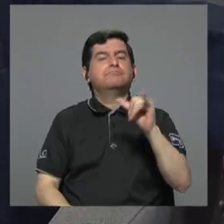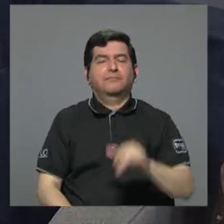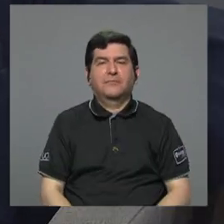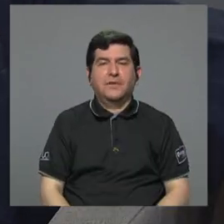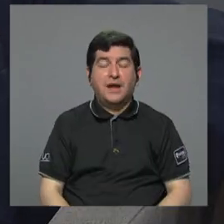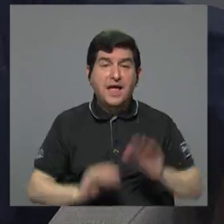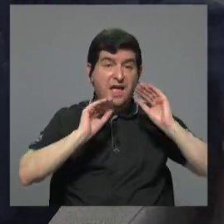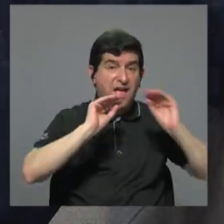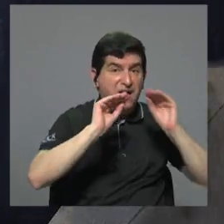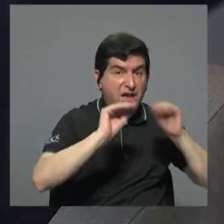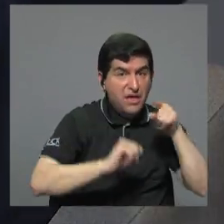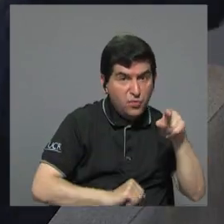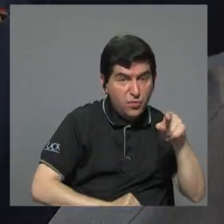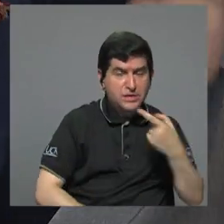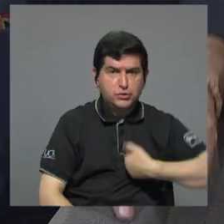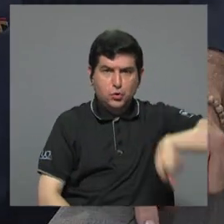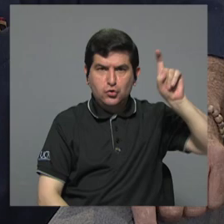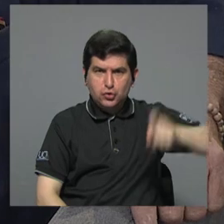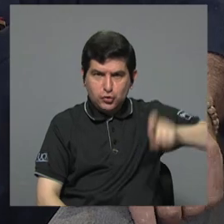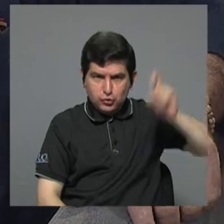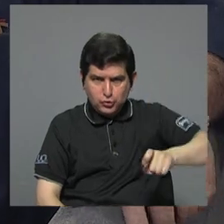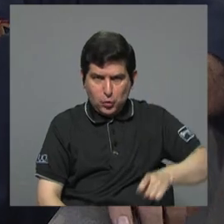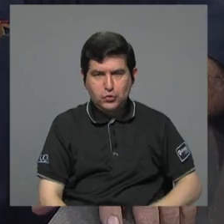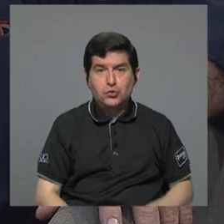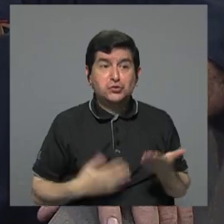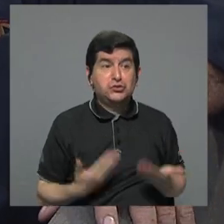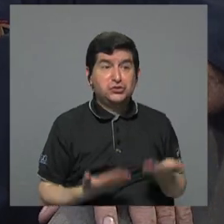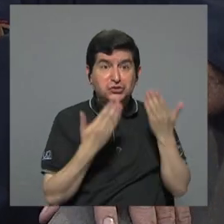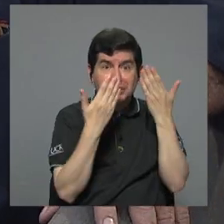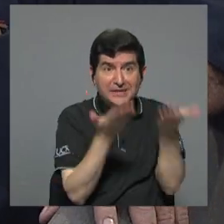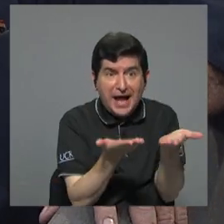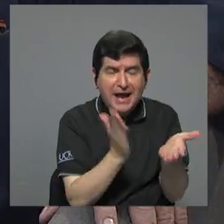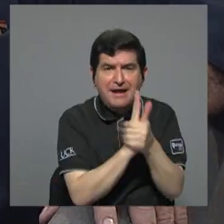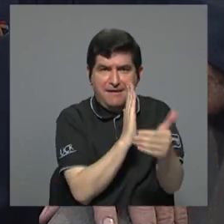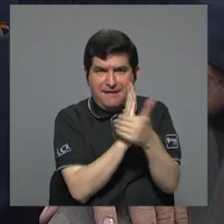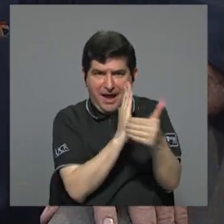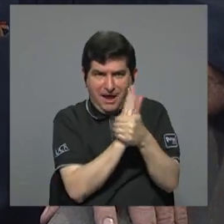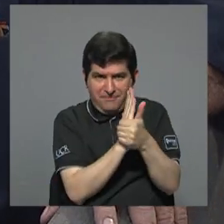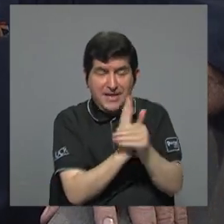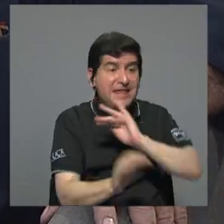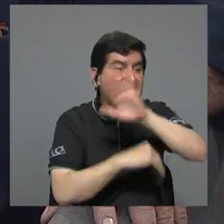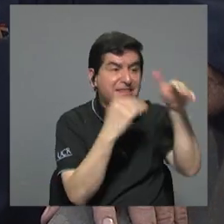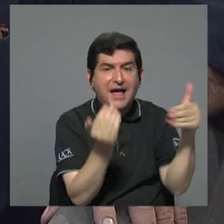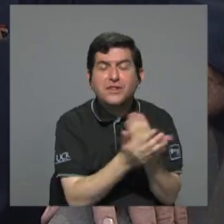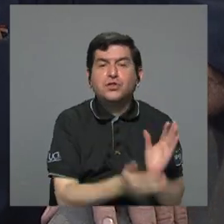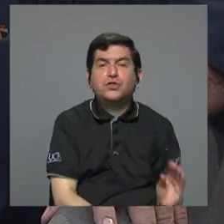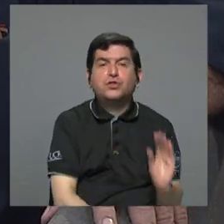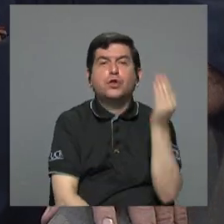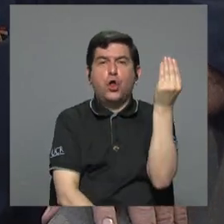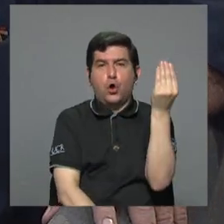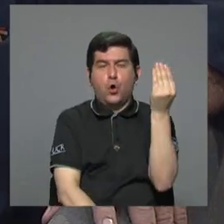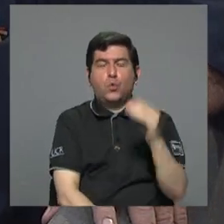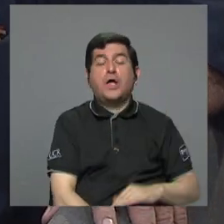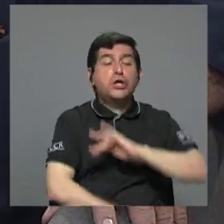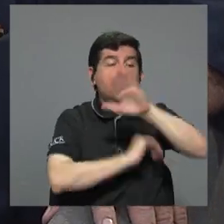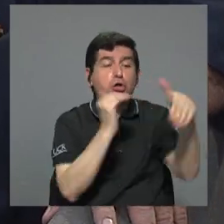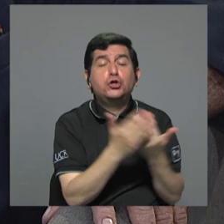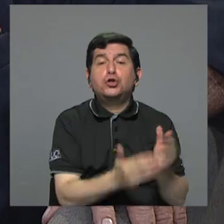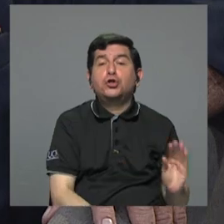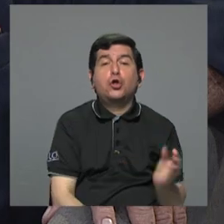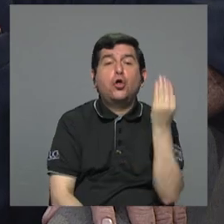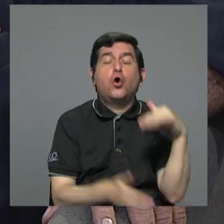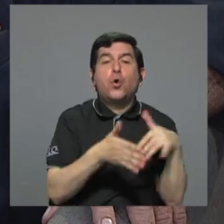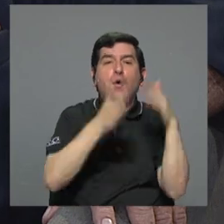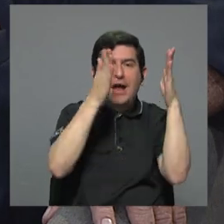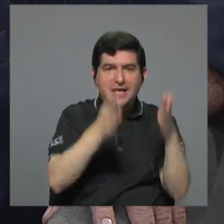sector educación nosotros necesitamos y le vamos a dar la capacidad de que todos los jóvenes, oiga todos los jóvenes